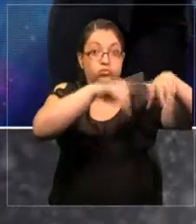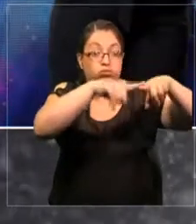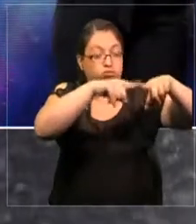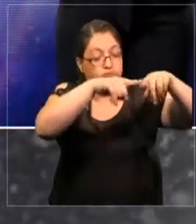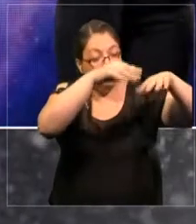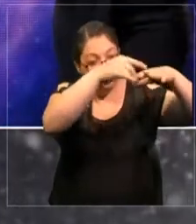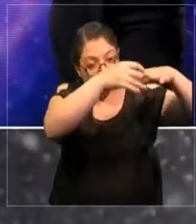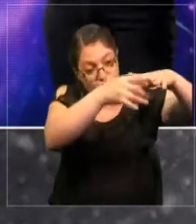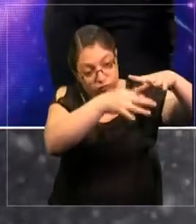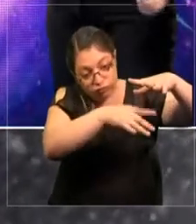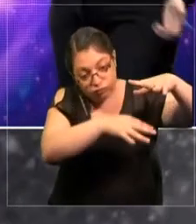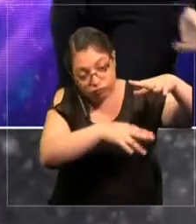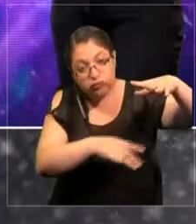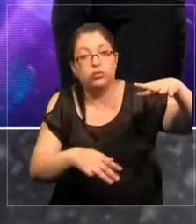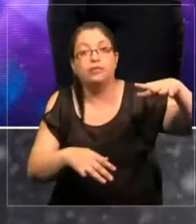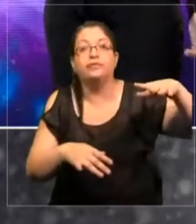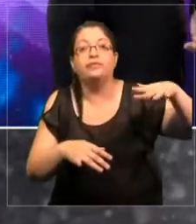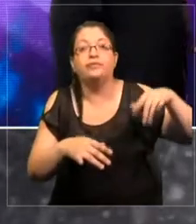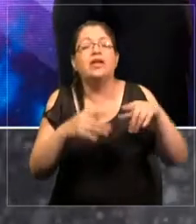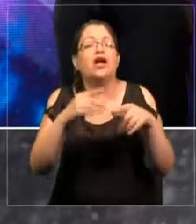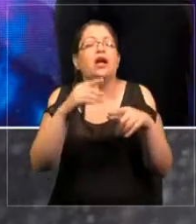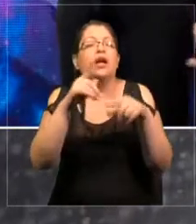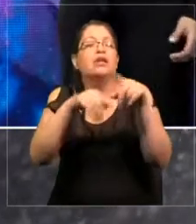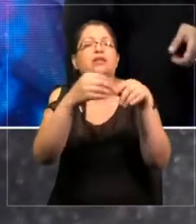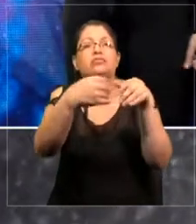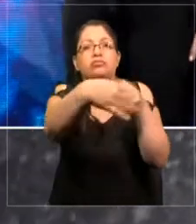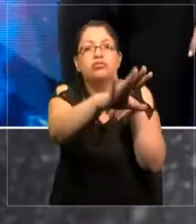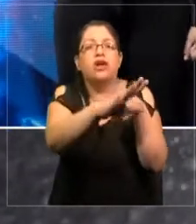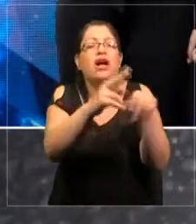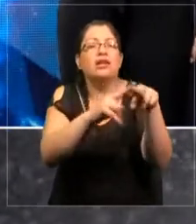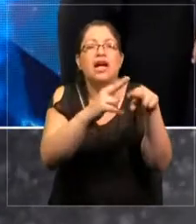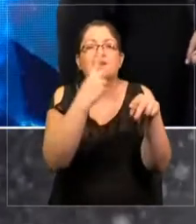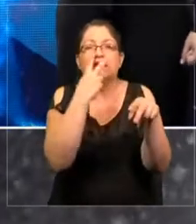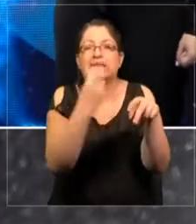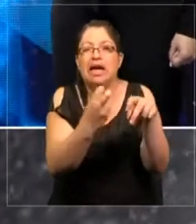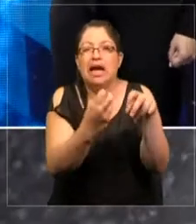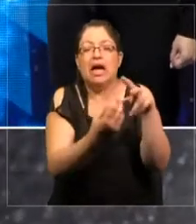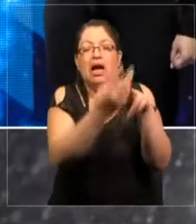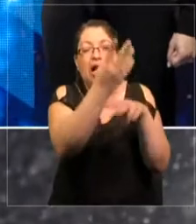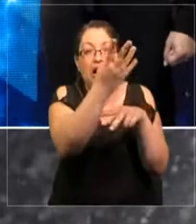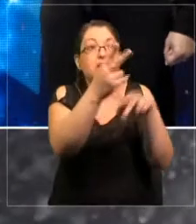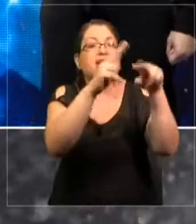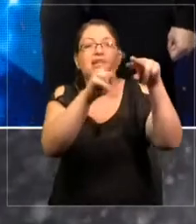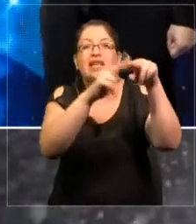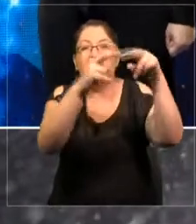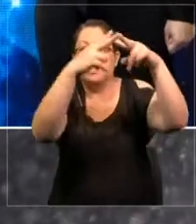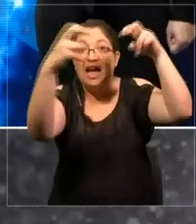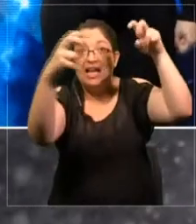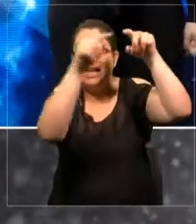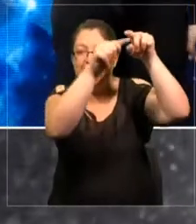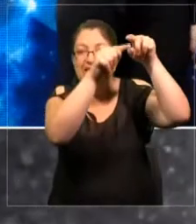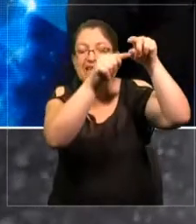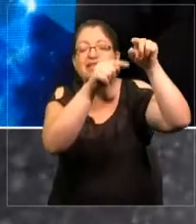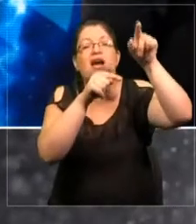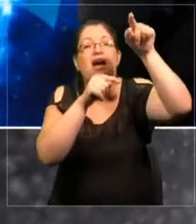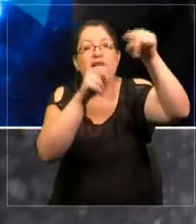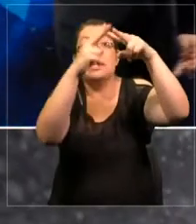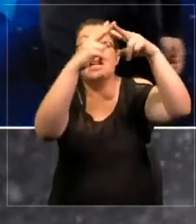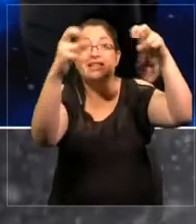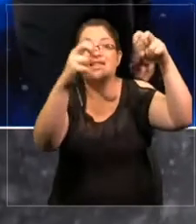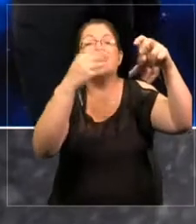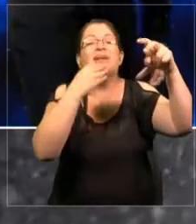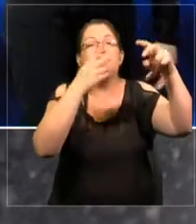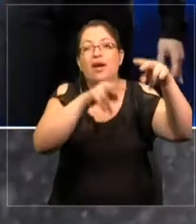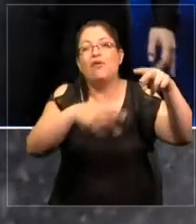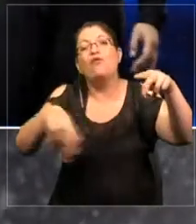entran a digestión y crean biogás que crea electricidad. Esta electricidad se devuelve